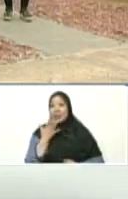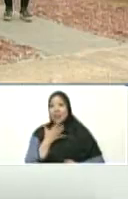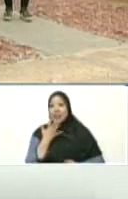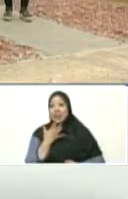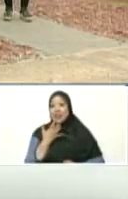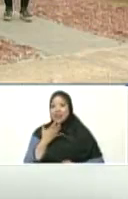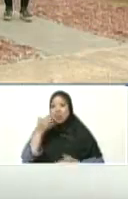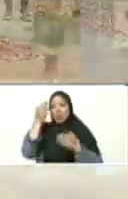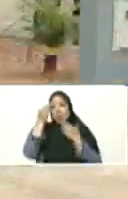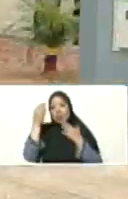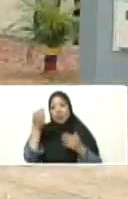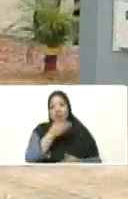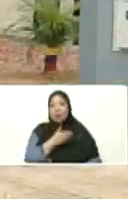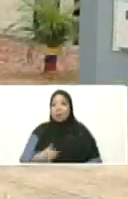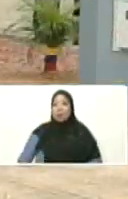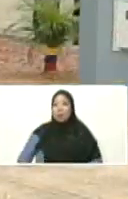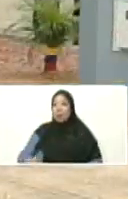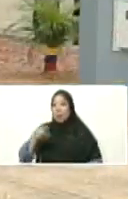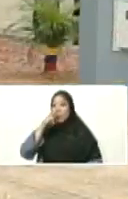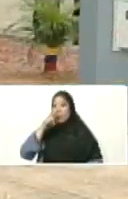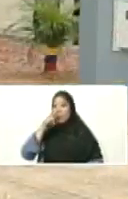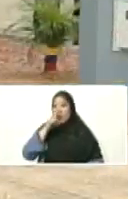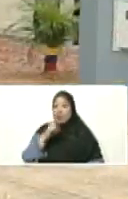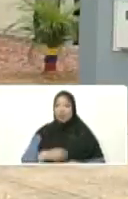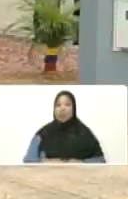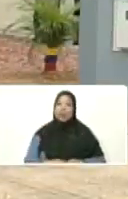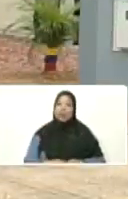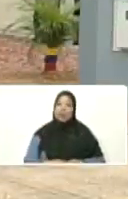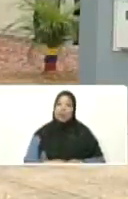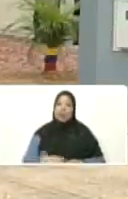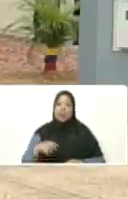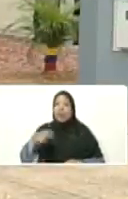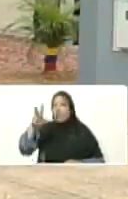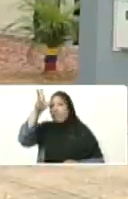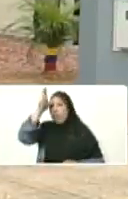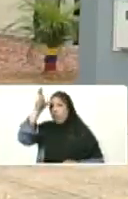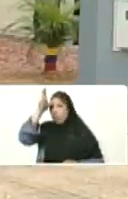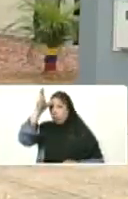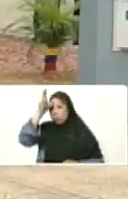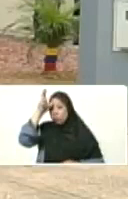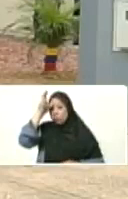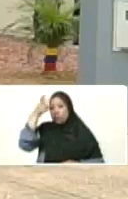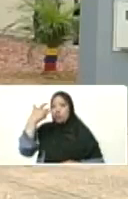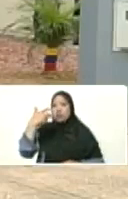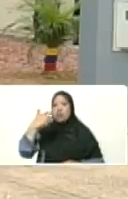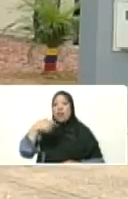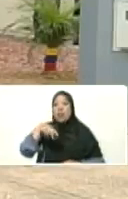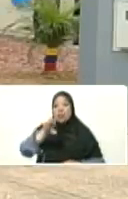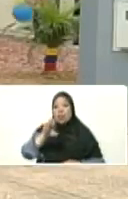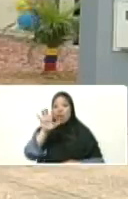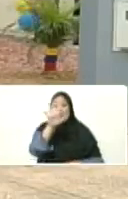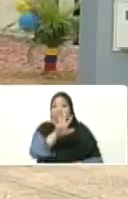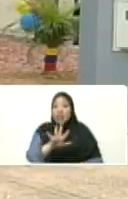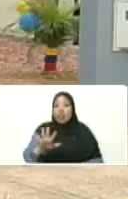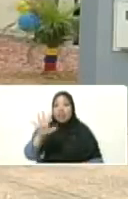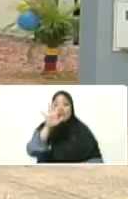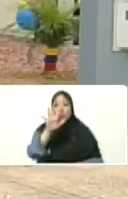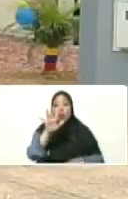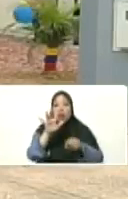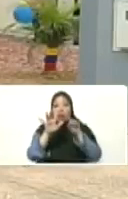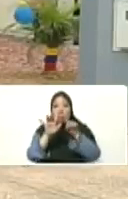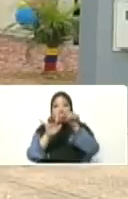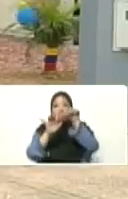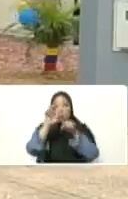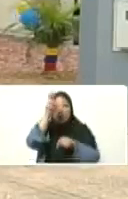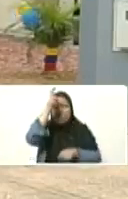Un saludo, presidente Nicolás Maduro, desde el estado Falcón, desde la costa oriental, no sabía que usted se iba a poner